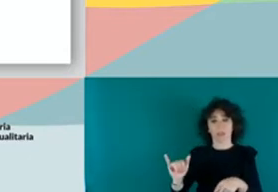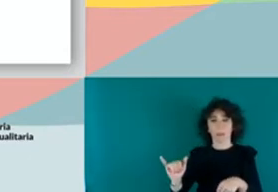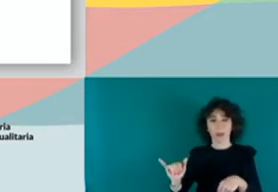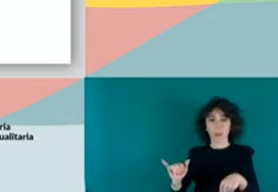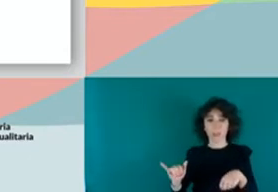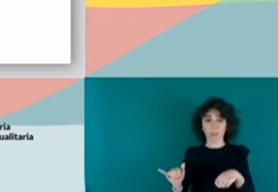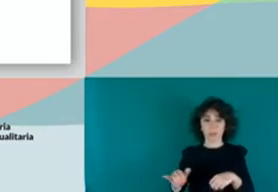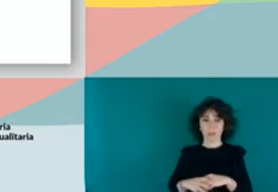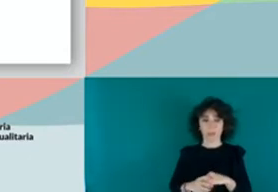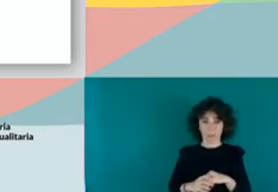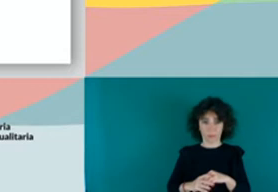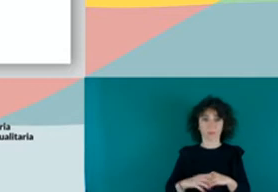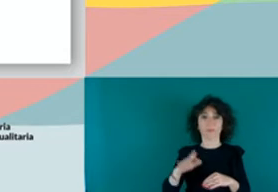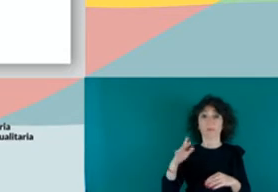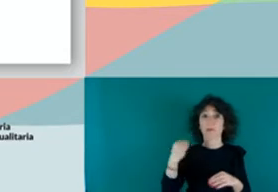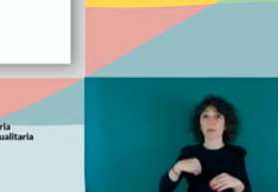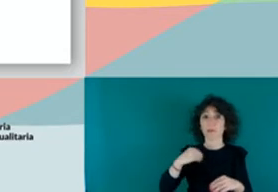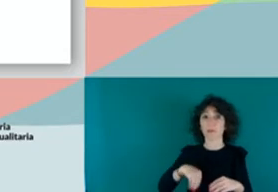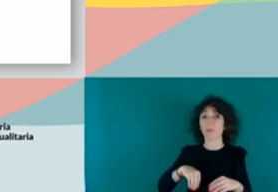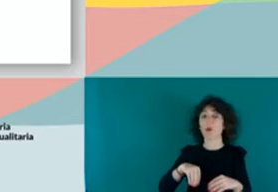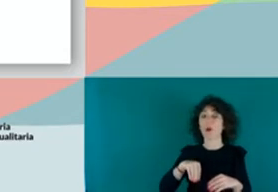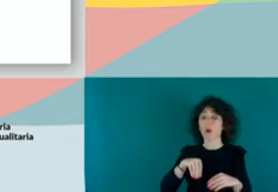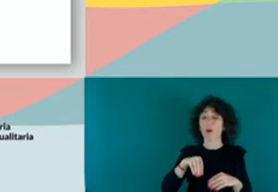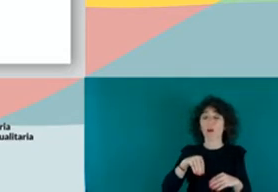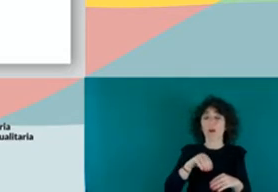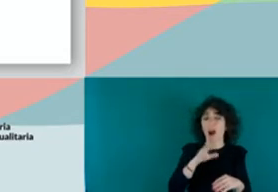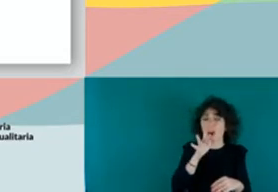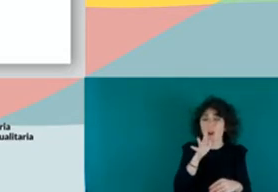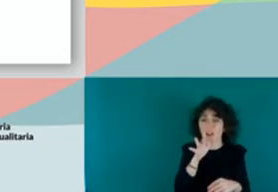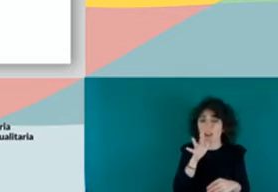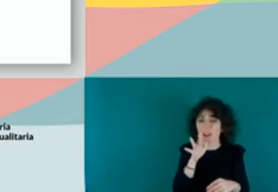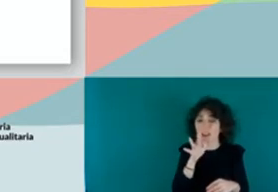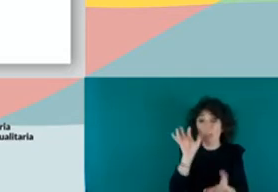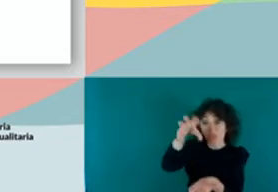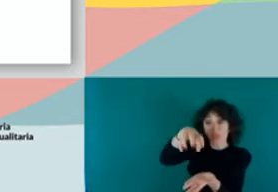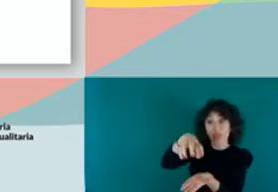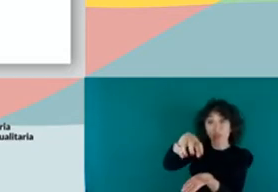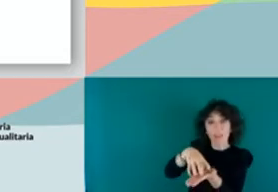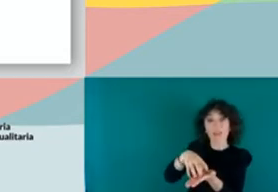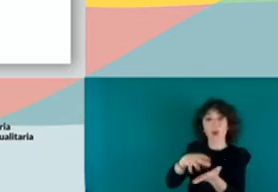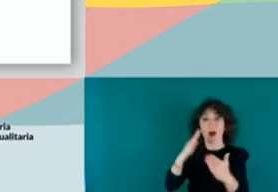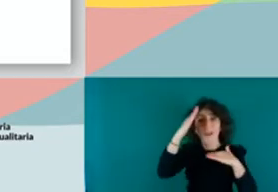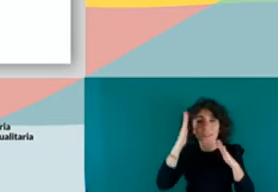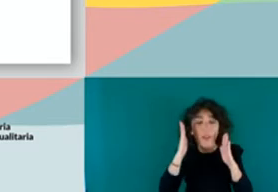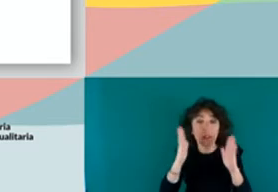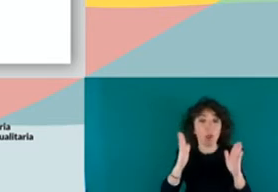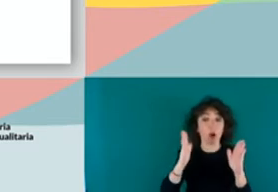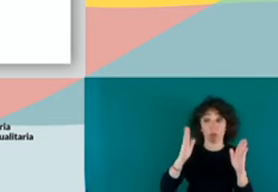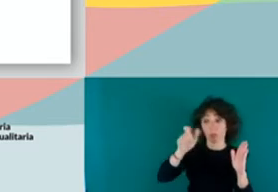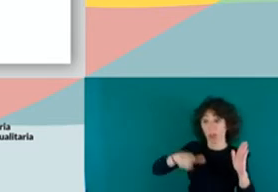Roja, pues estaban 24-7 y ahora mismo es un CATE, que es el Centro de Atención Temporal al Extranjero, que